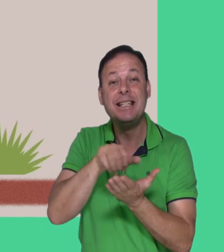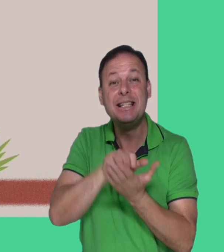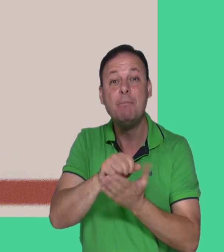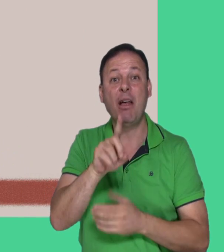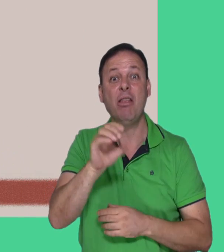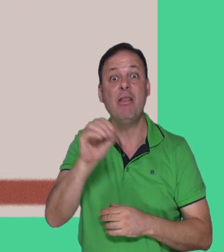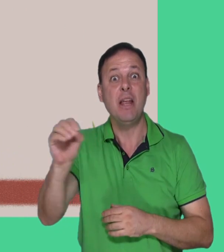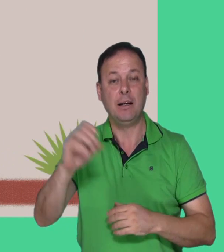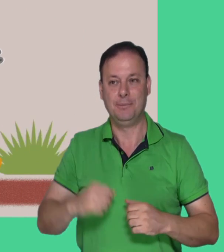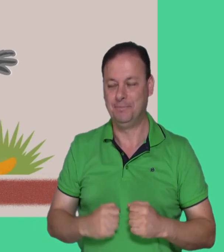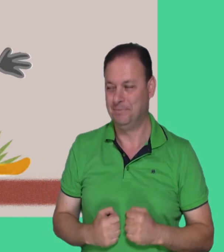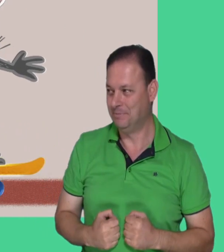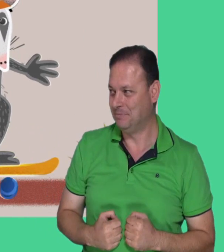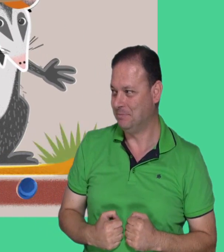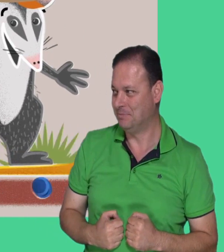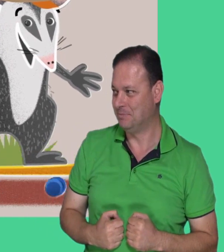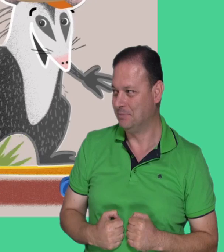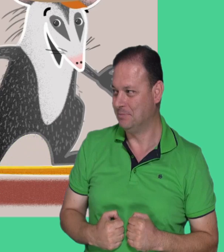chipas.